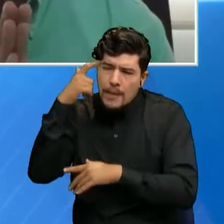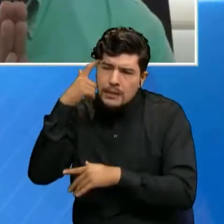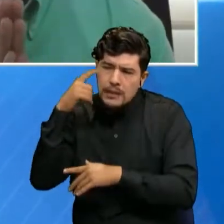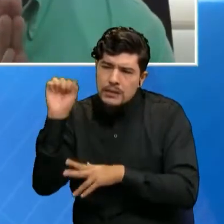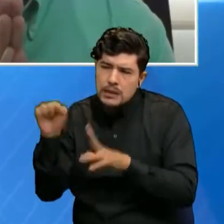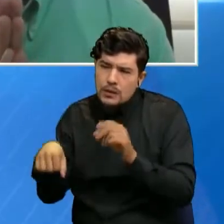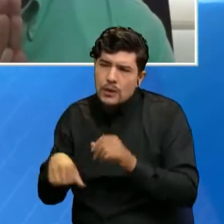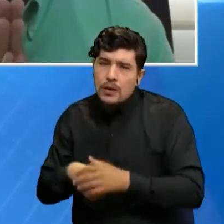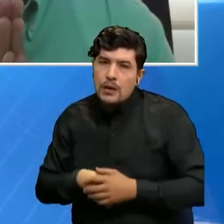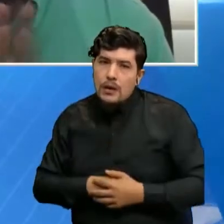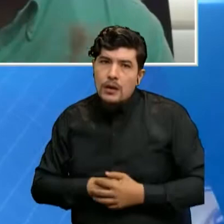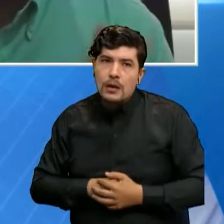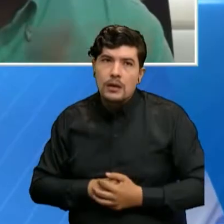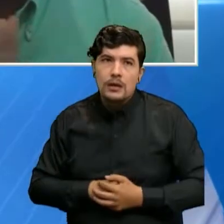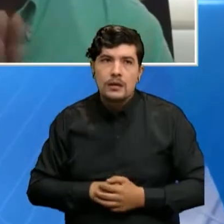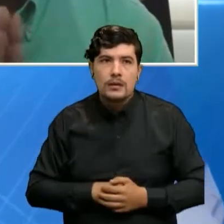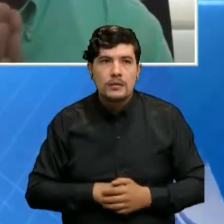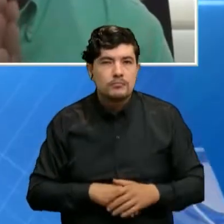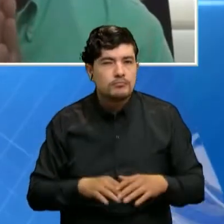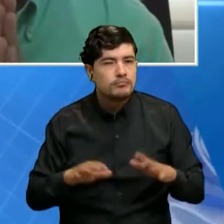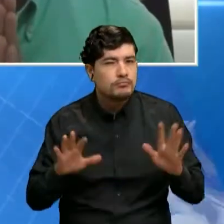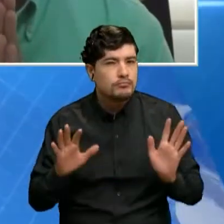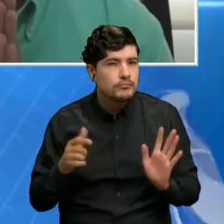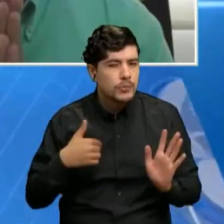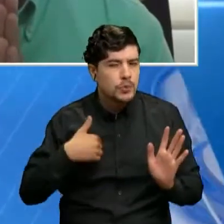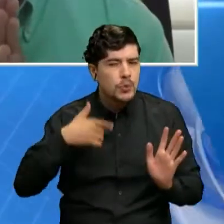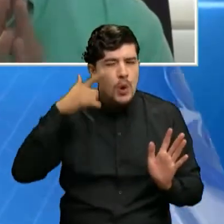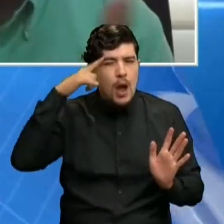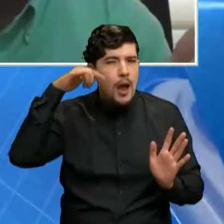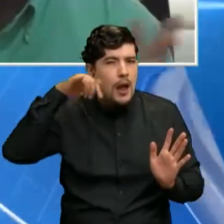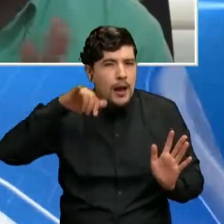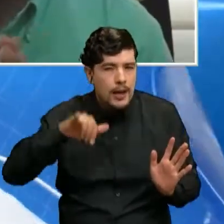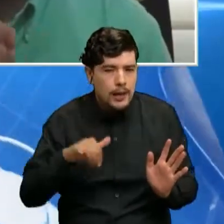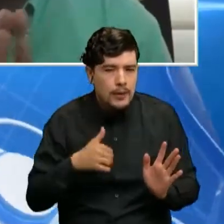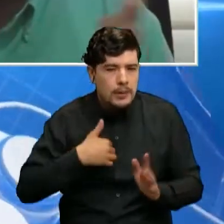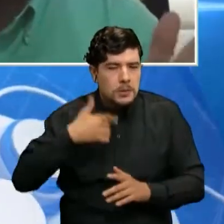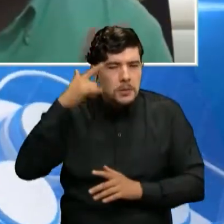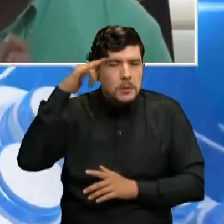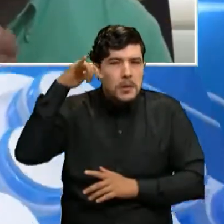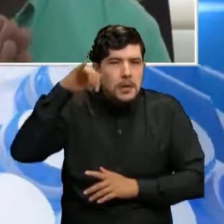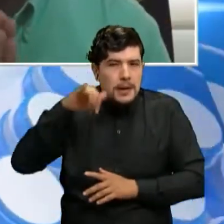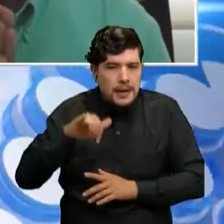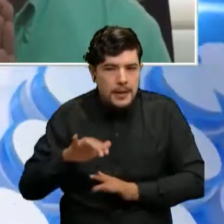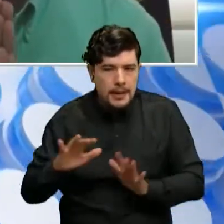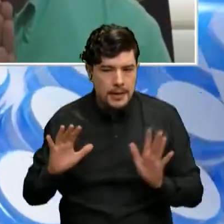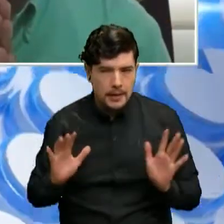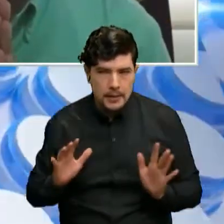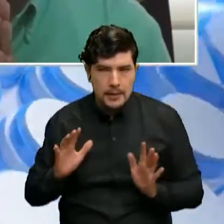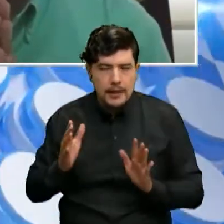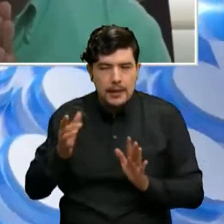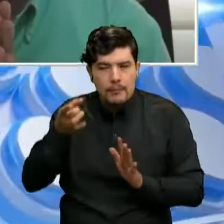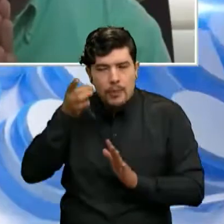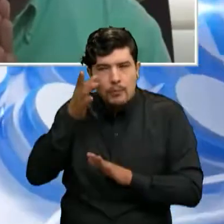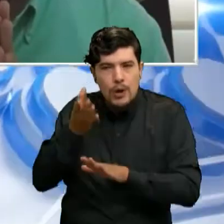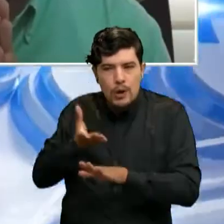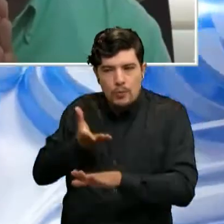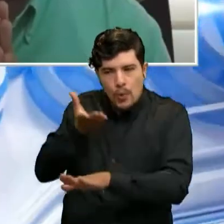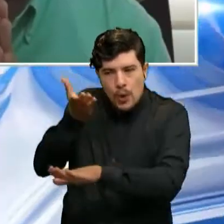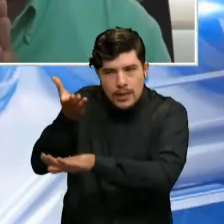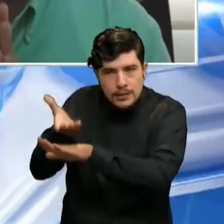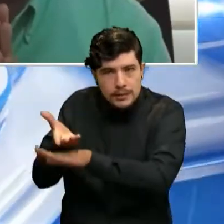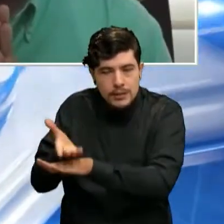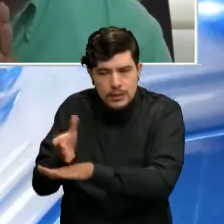Creo que va a ser una de las medidas que creo que puede sonar, no es todavía la que se vaya